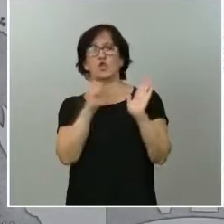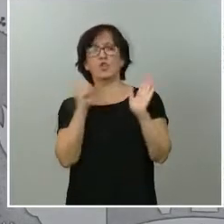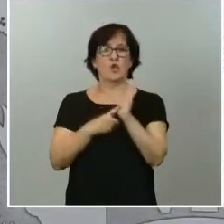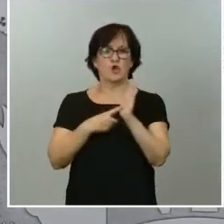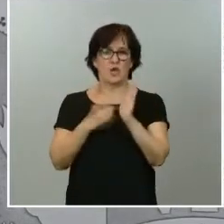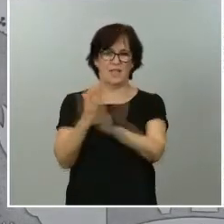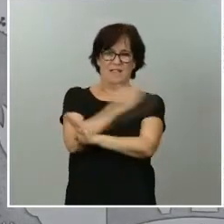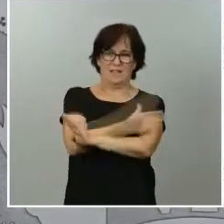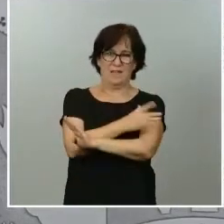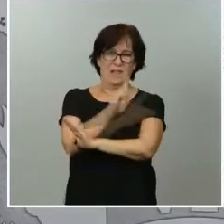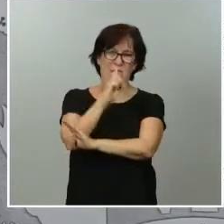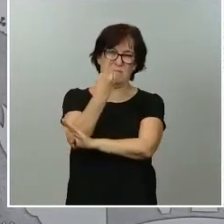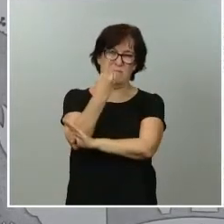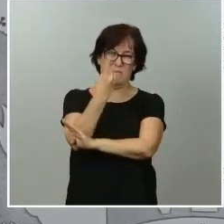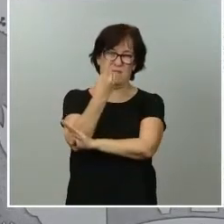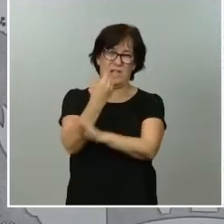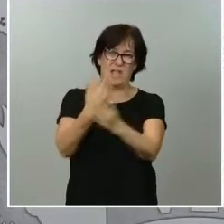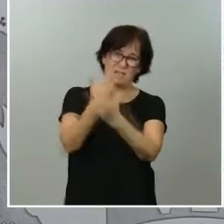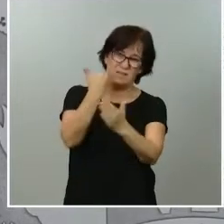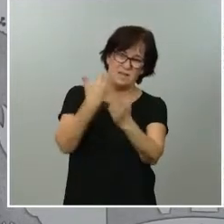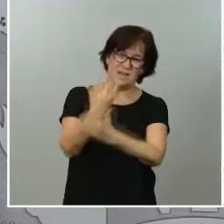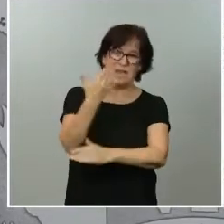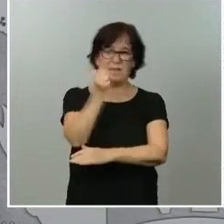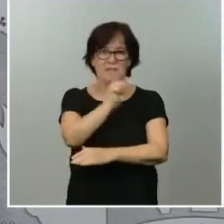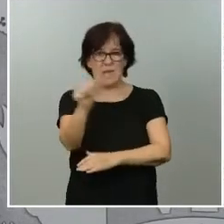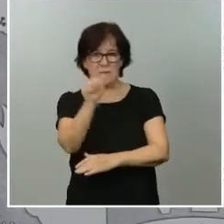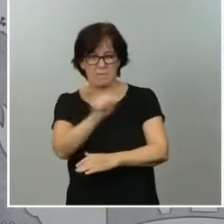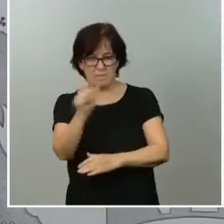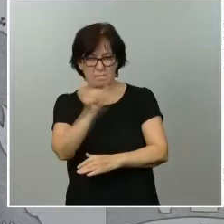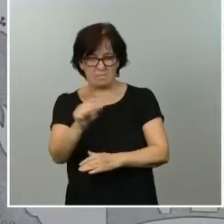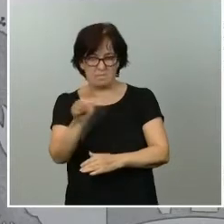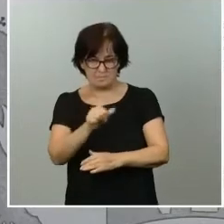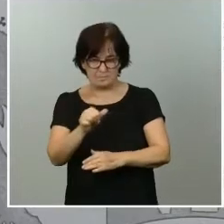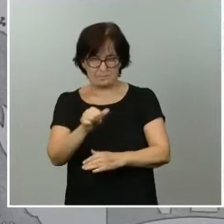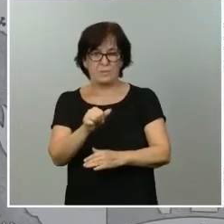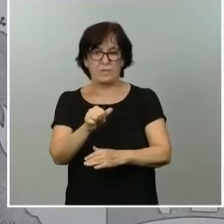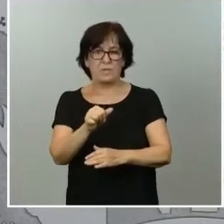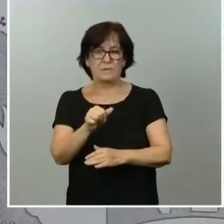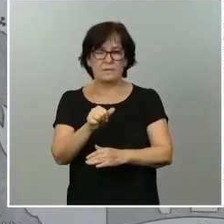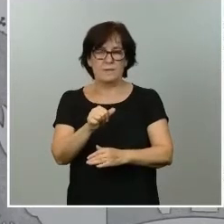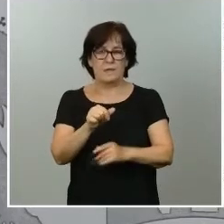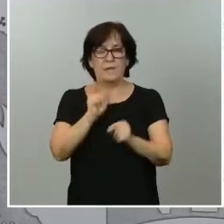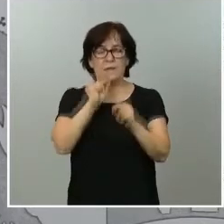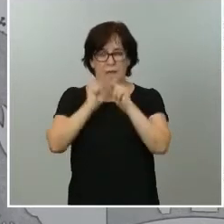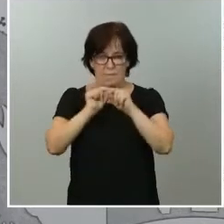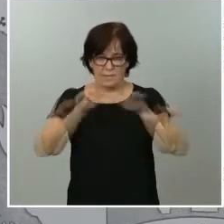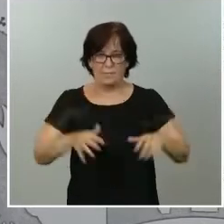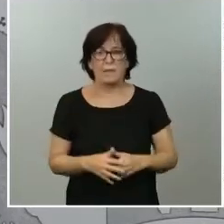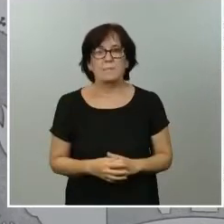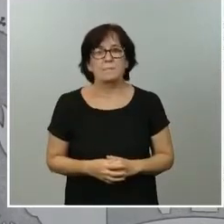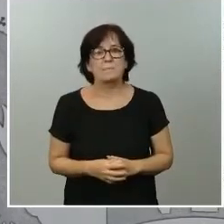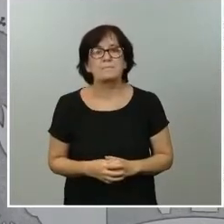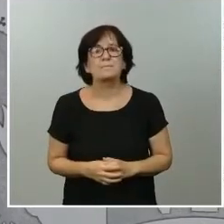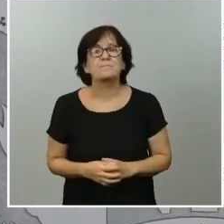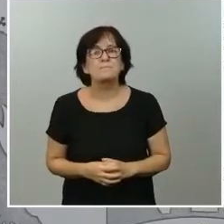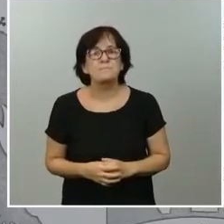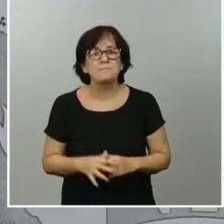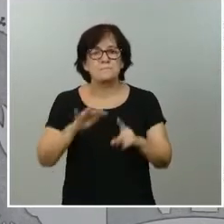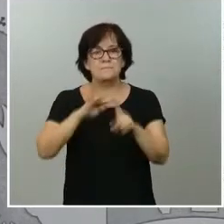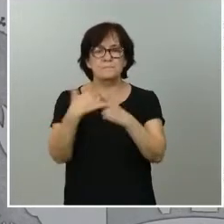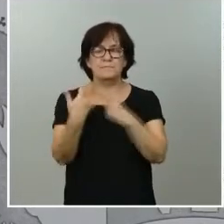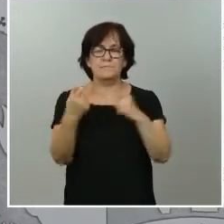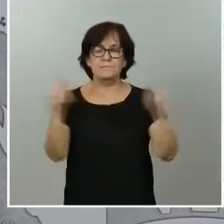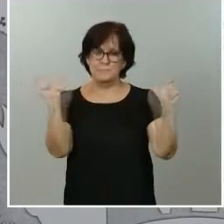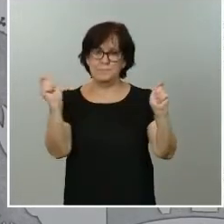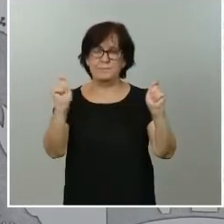primeros días, las primeras semanas de la pandemia. El estado de alarma fue precisamente creado